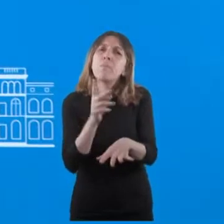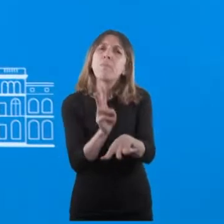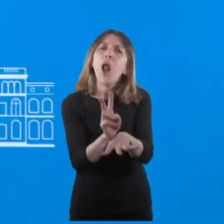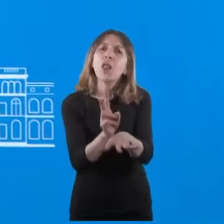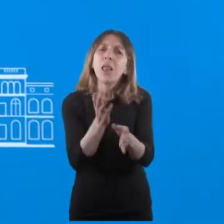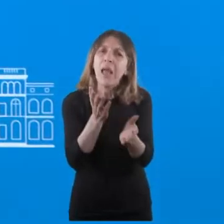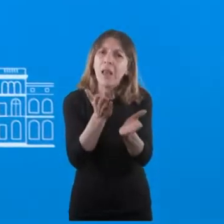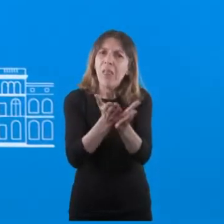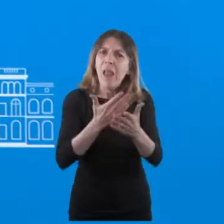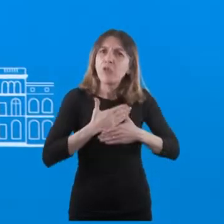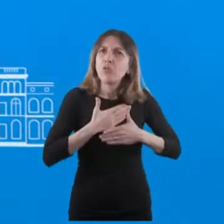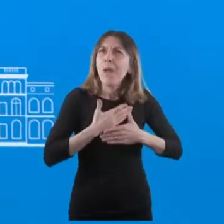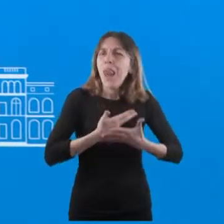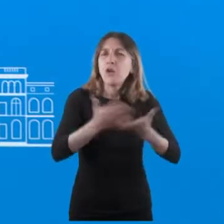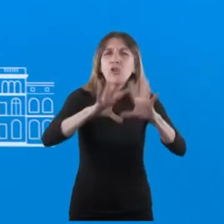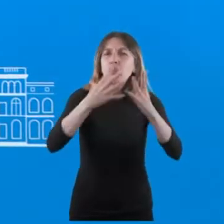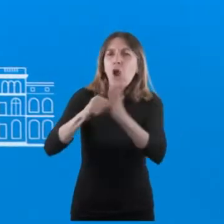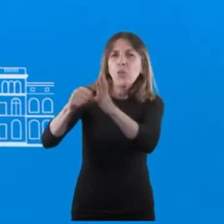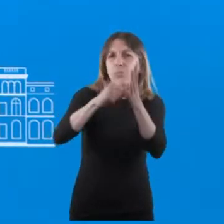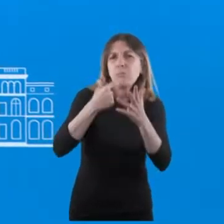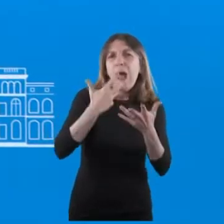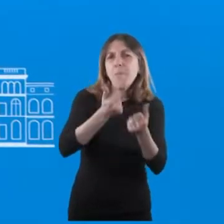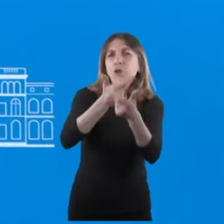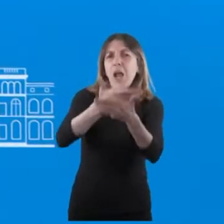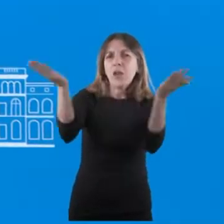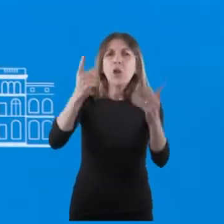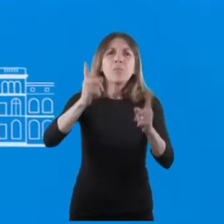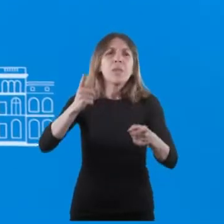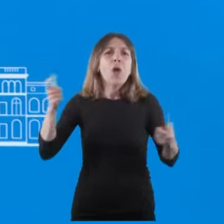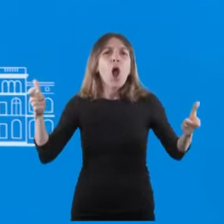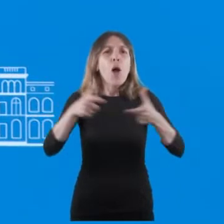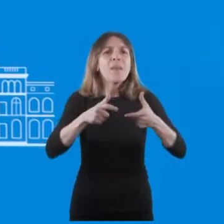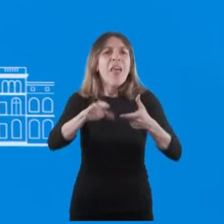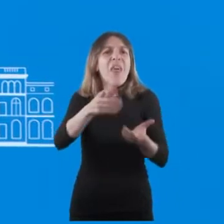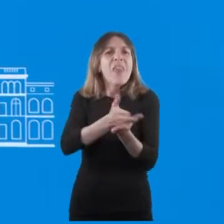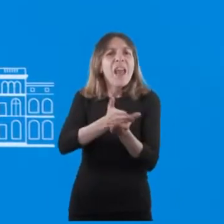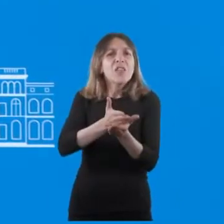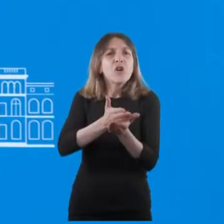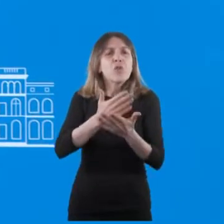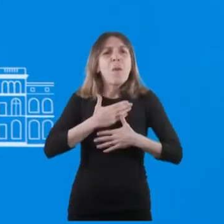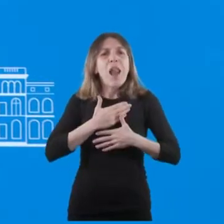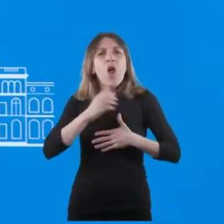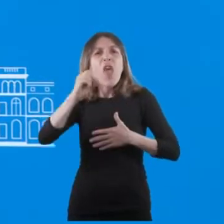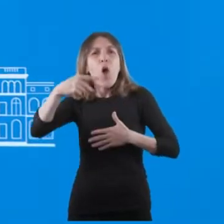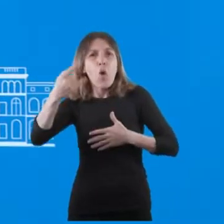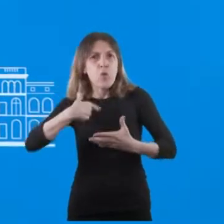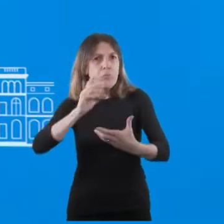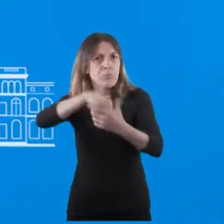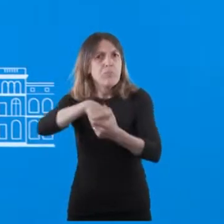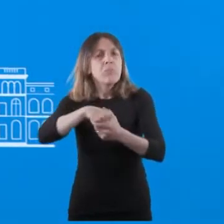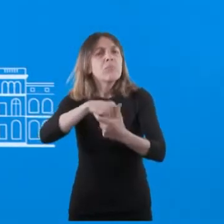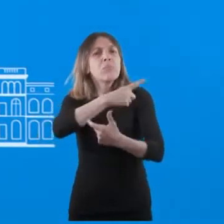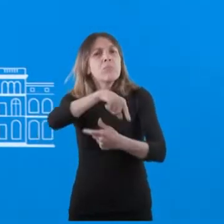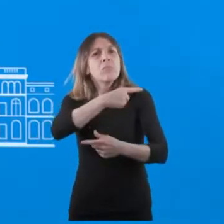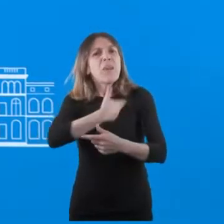derechos humanos en todos los países del mundo. De hecho presidimos el Comité de Derechos Humanos de la Organización de las Naciones Unidas y el presidente ha tomado en cuenta